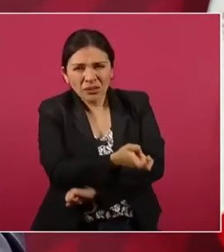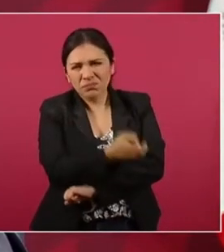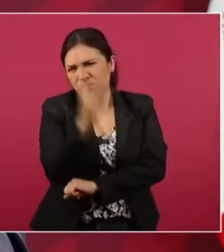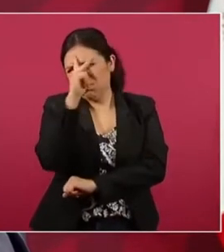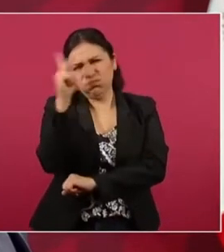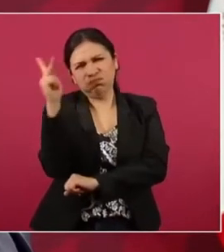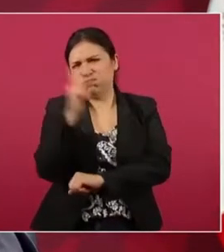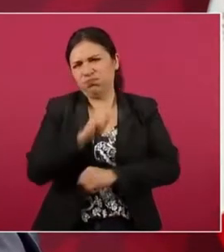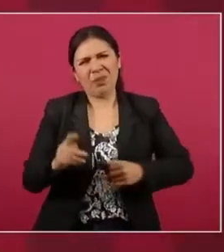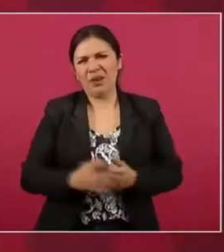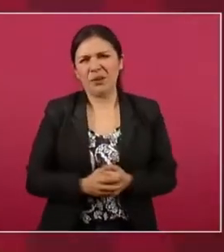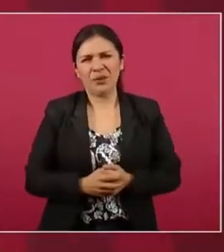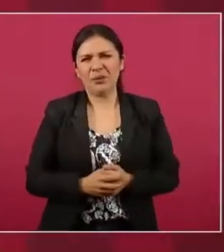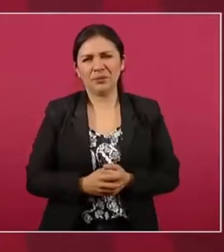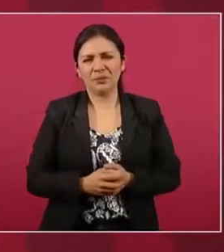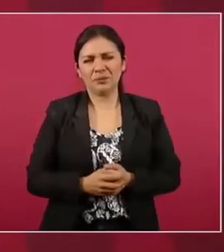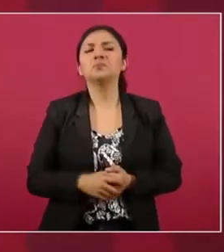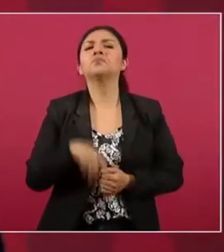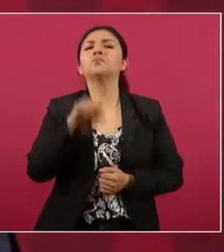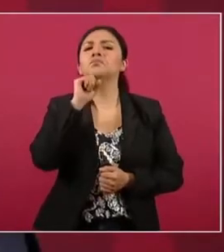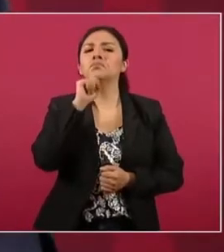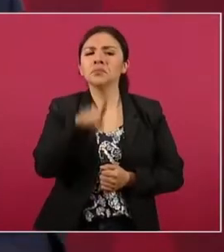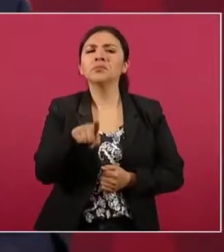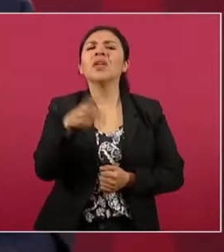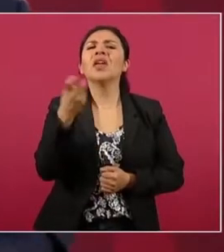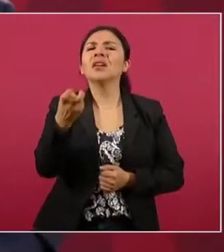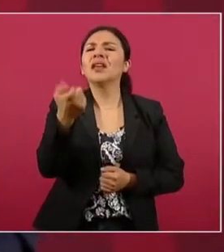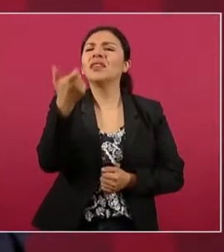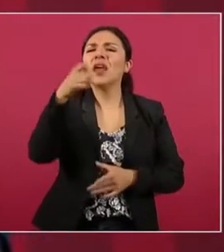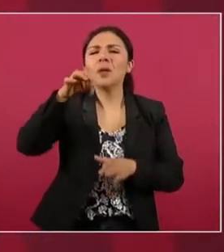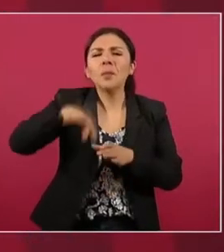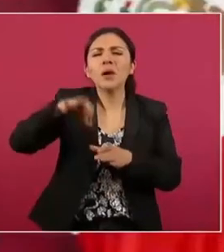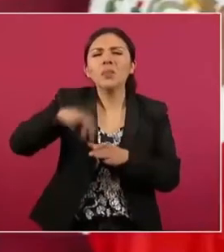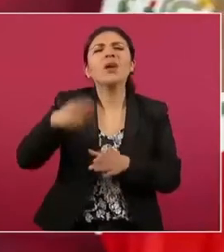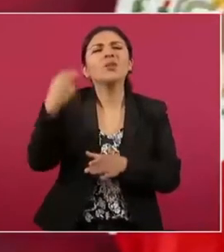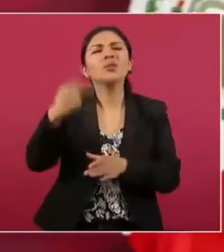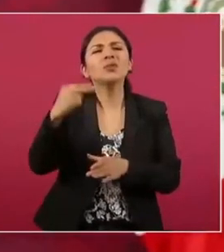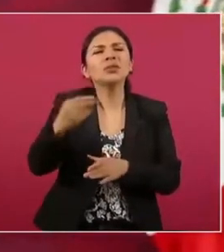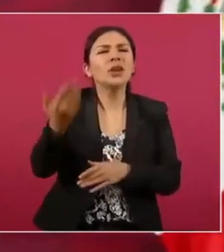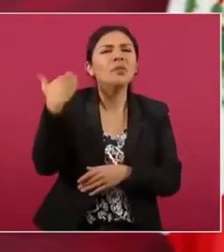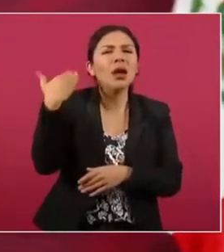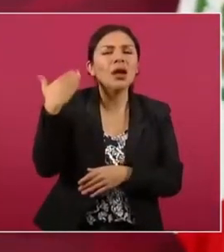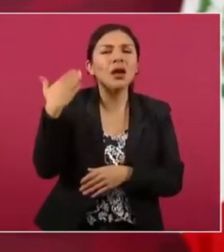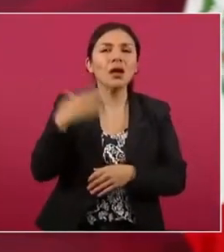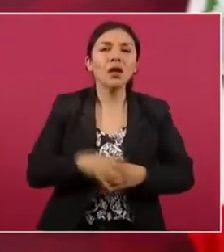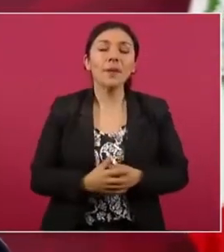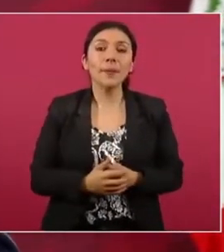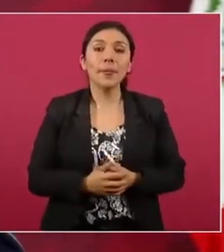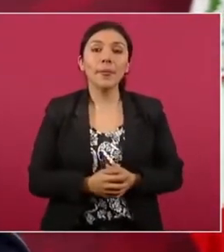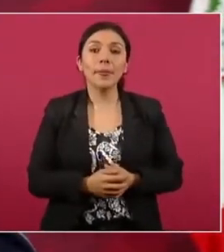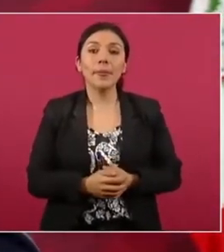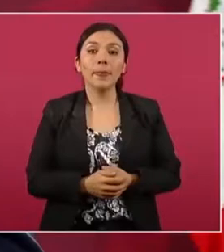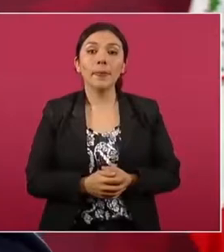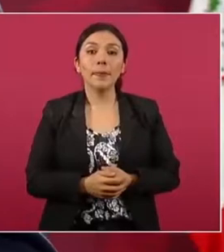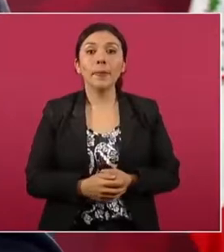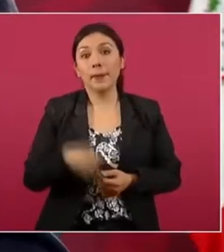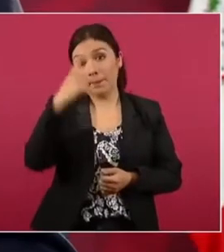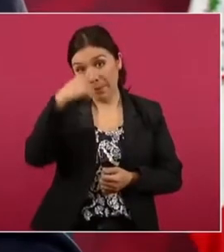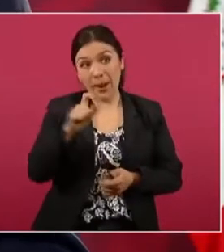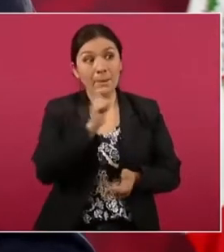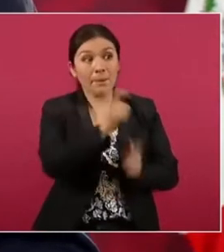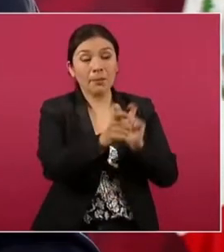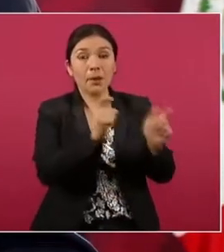Y lo mismo, había un fondo, ¿saben cómo se llamaba el fondo?, para pagar a los